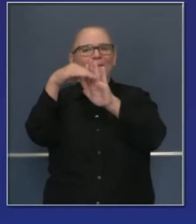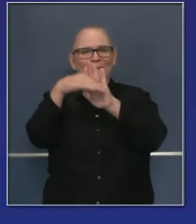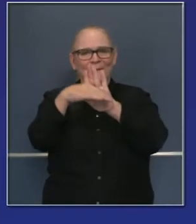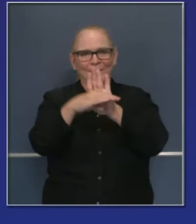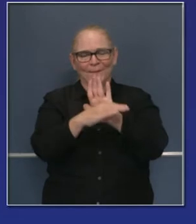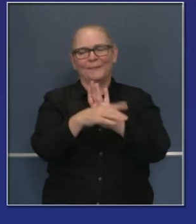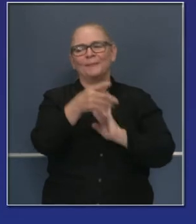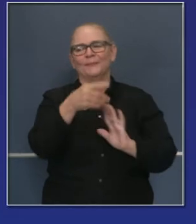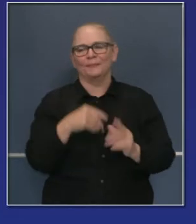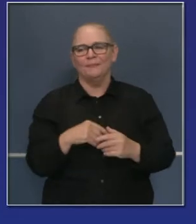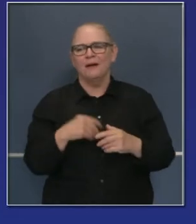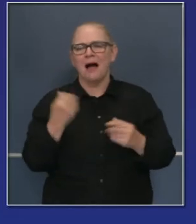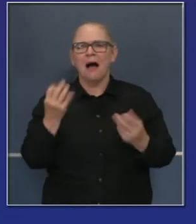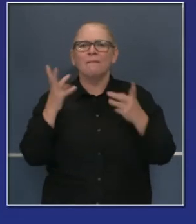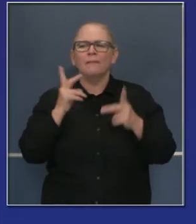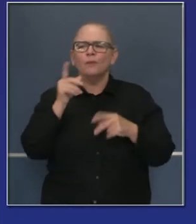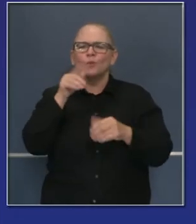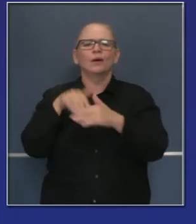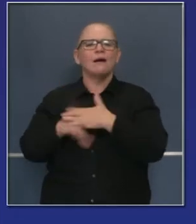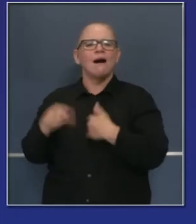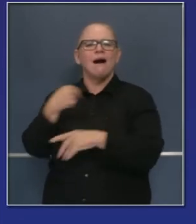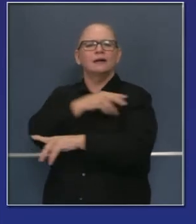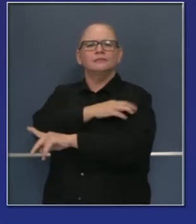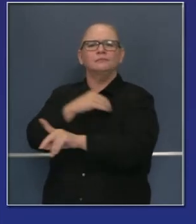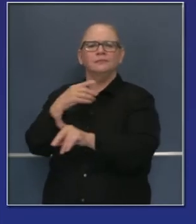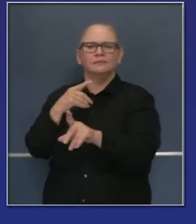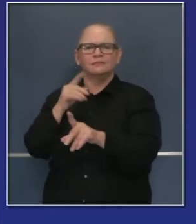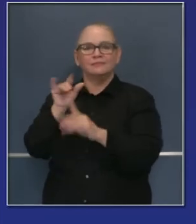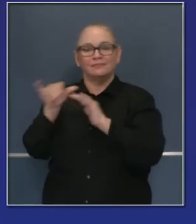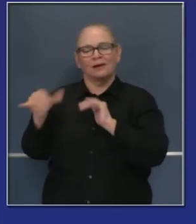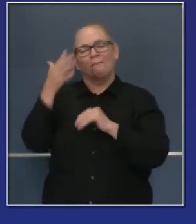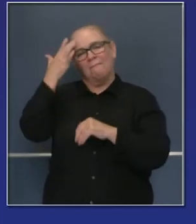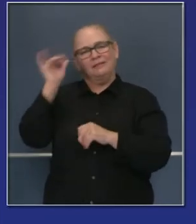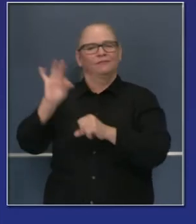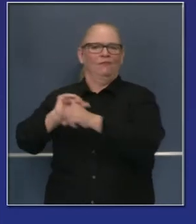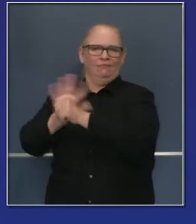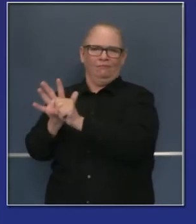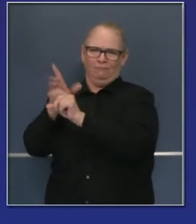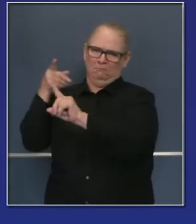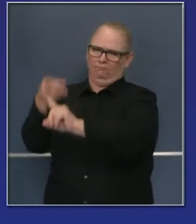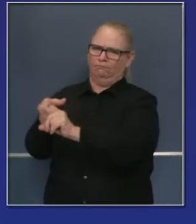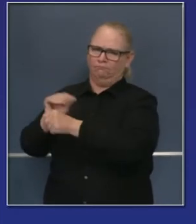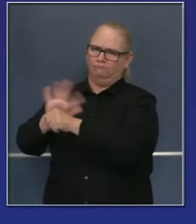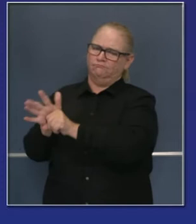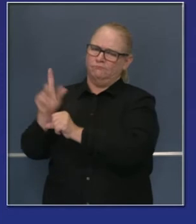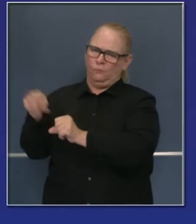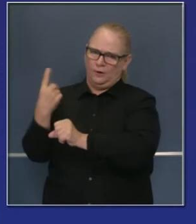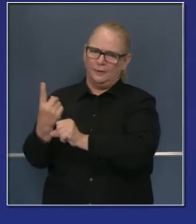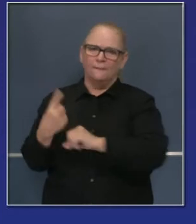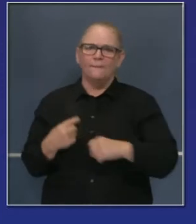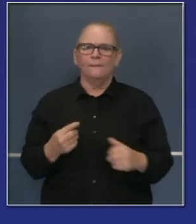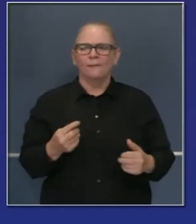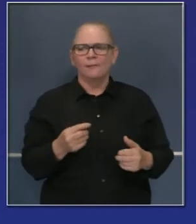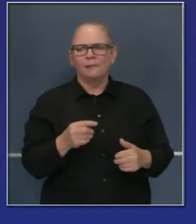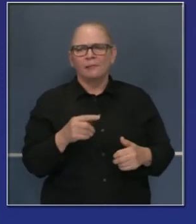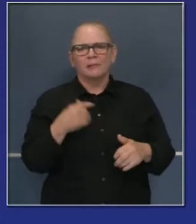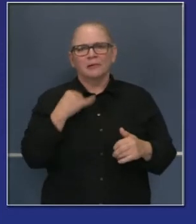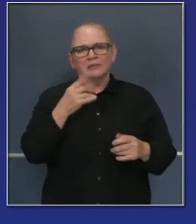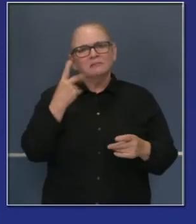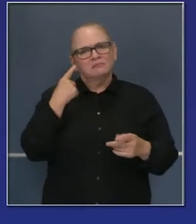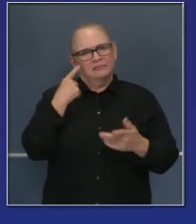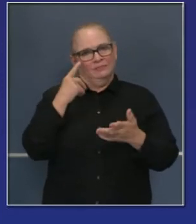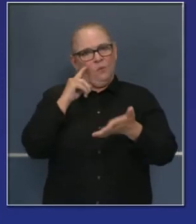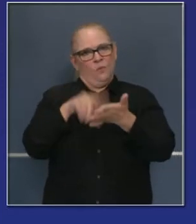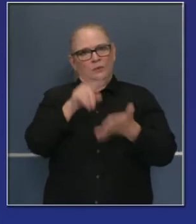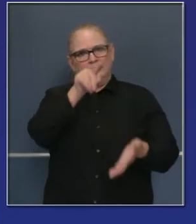el número de hospitalizaciones. De modo que en las últimas semanas hemos visto que se ha movido en una